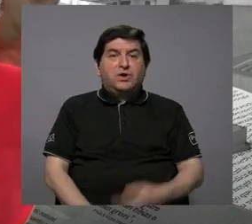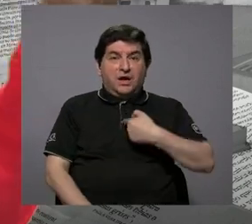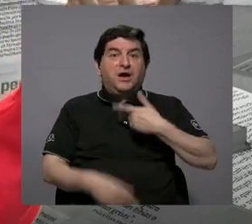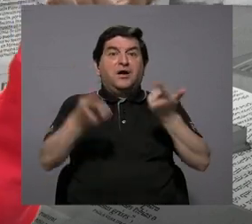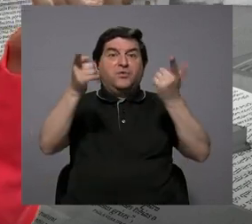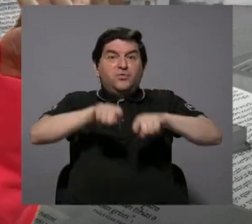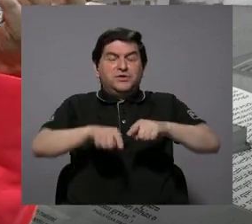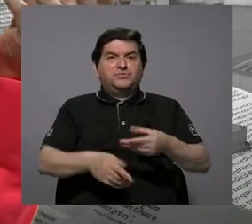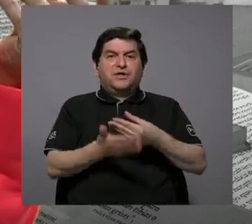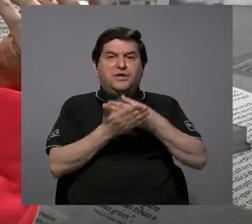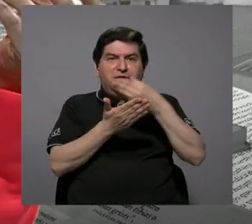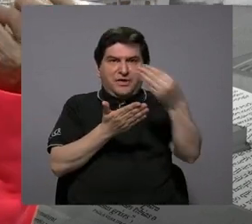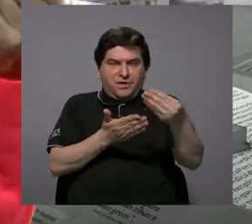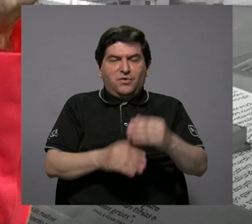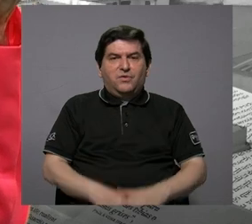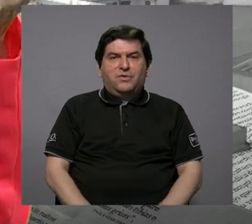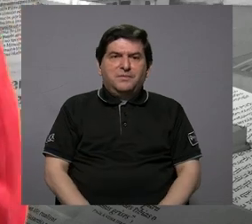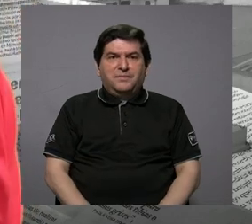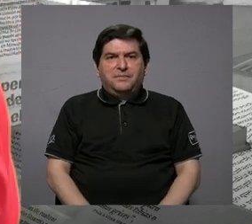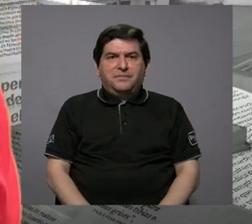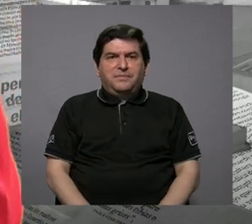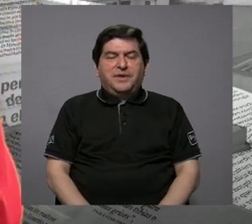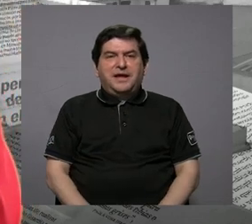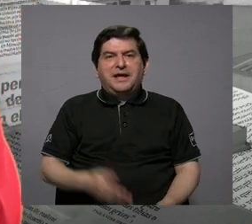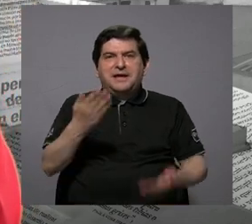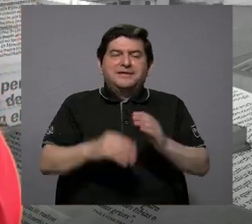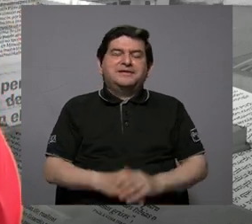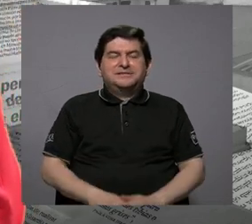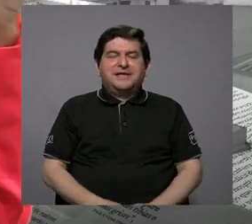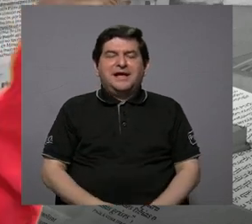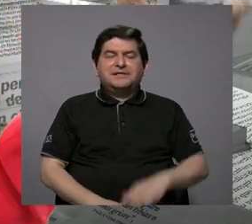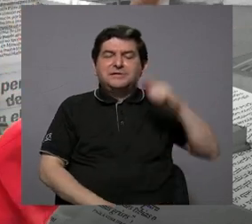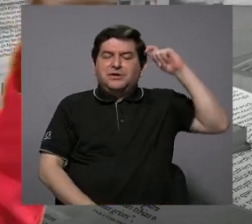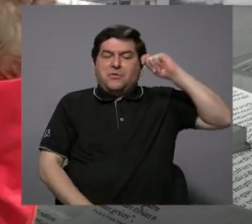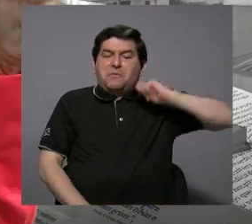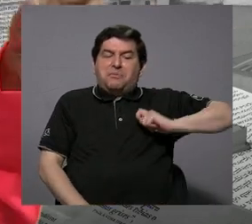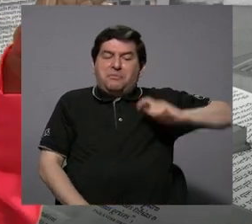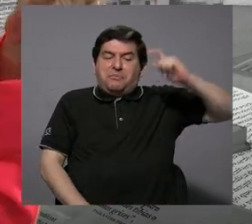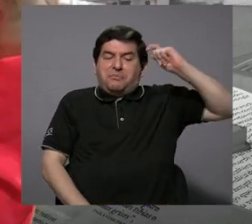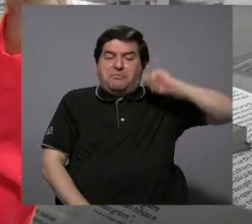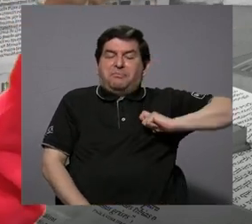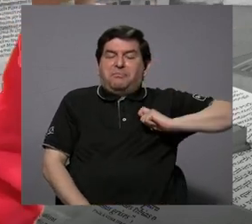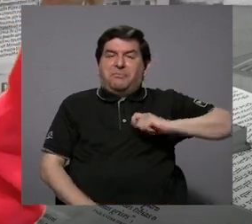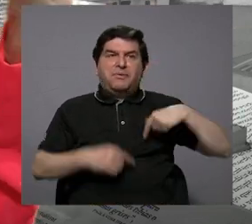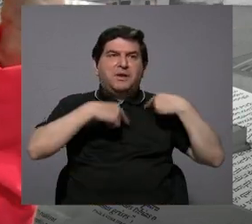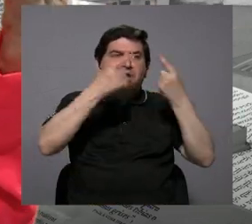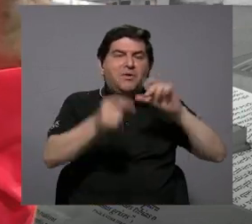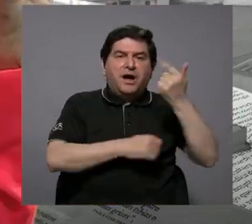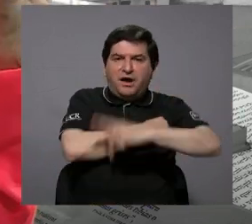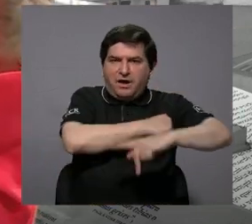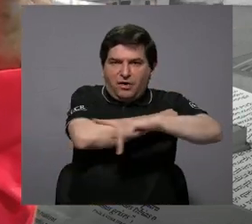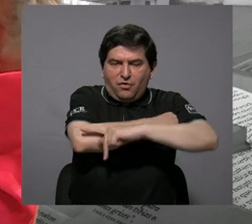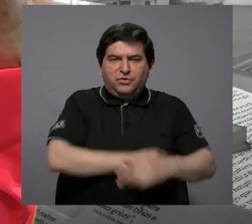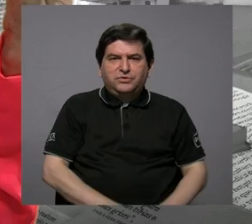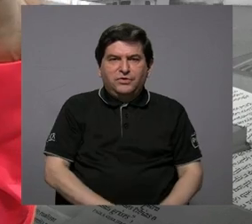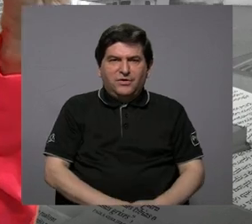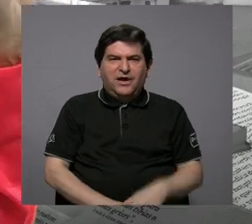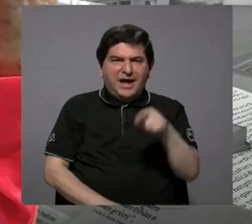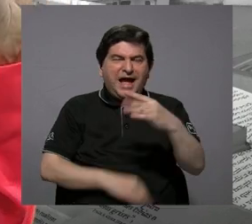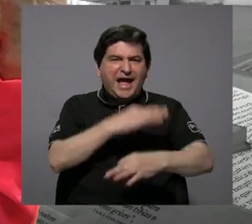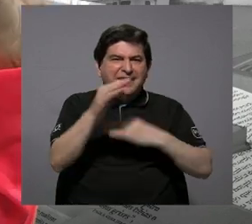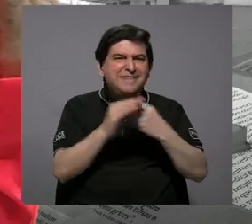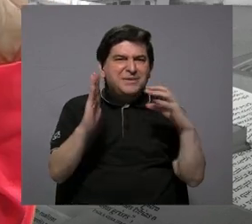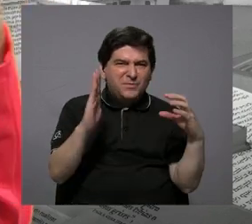a uno cuando uno compra y lleva una plancha para plancharse el pelo o uno necesita saber qué tipo de... De cargador. De